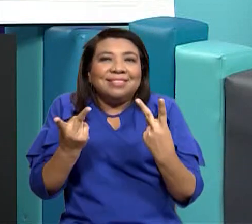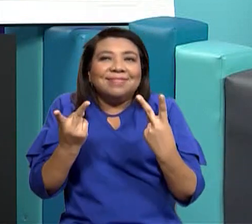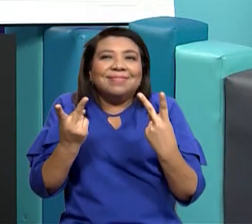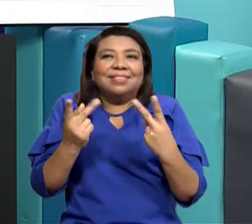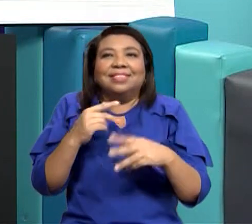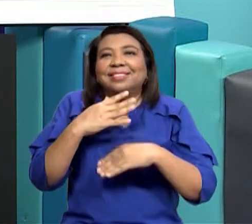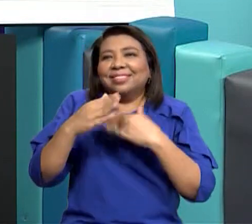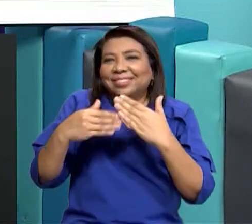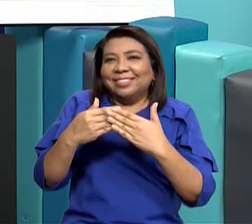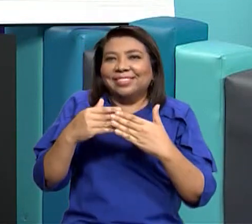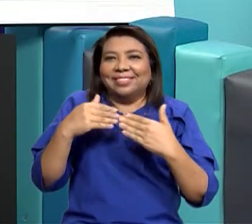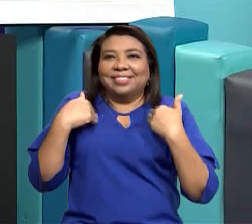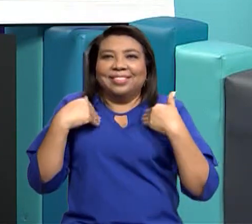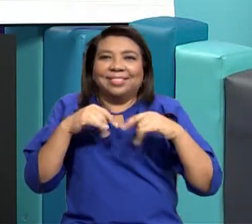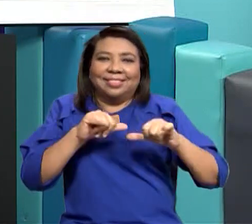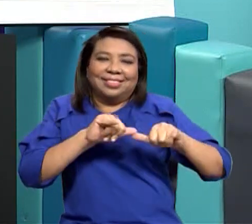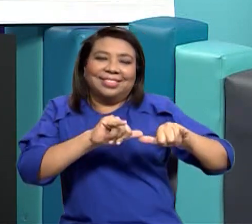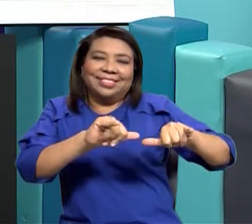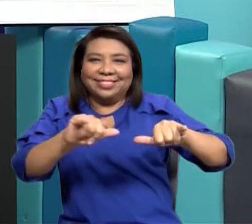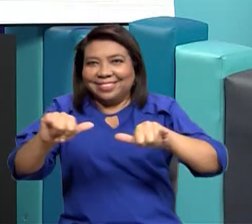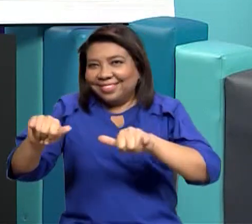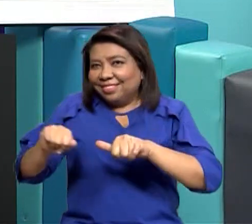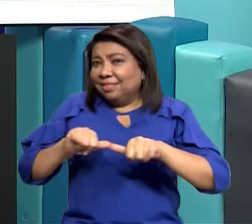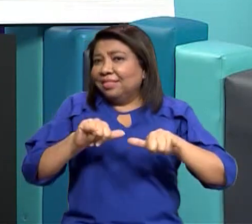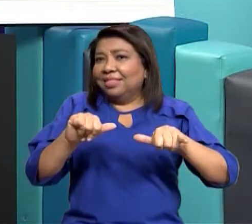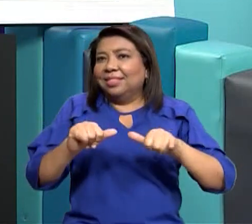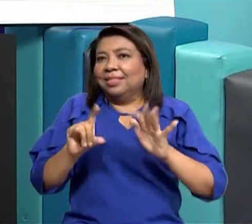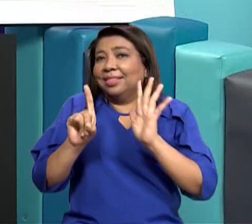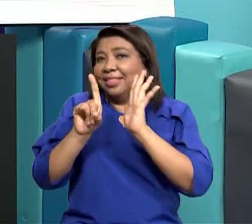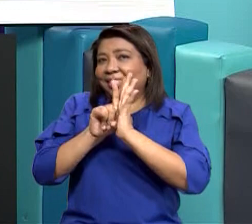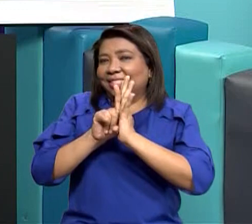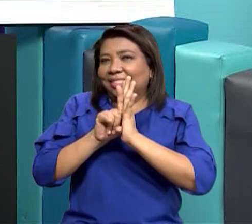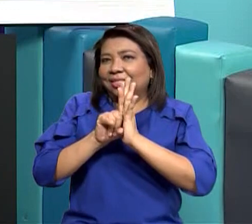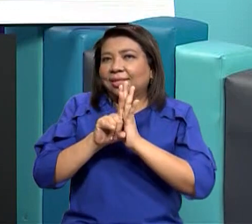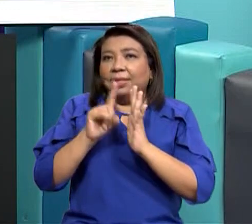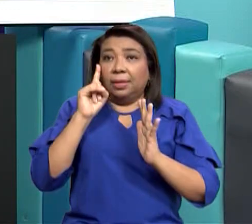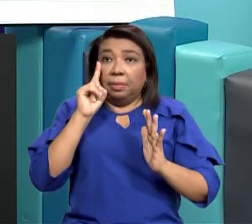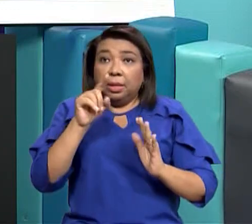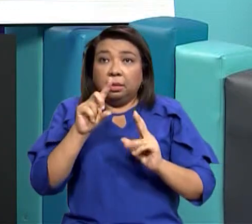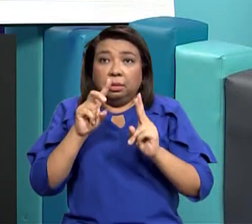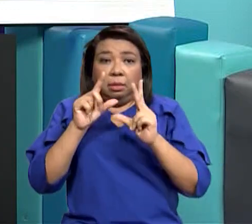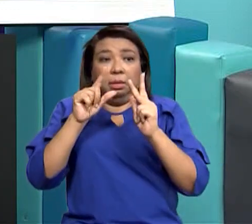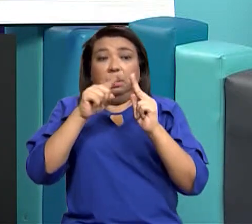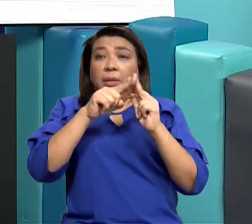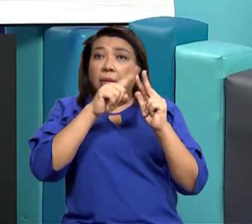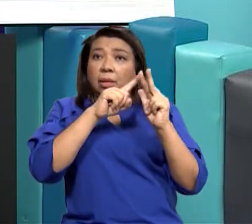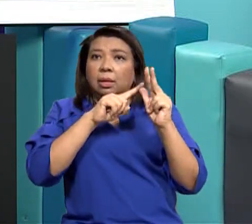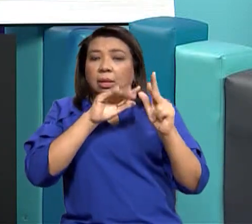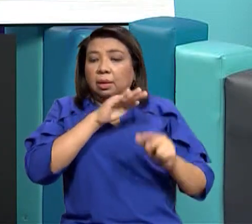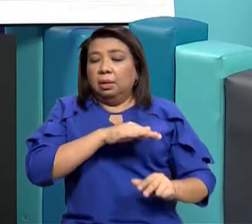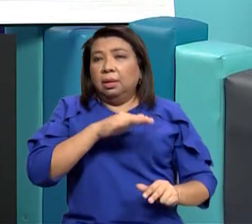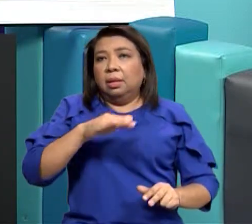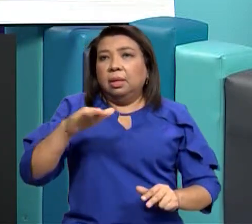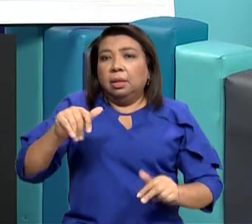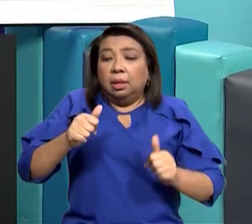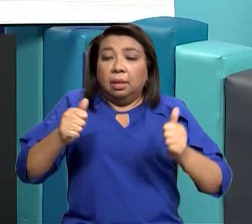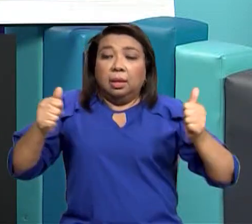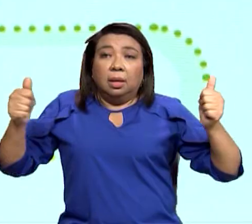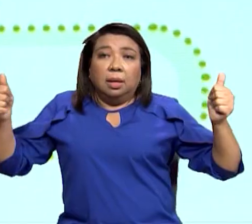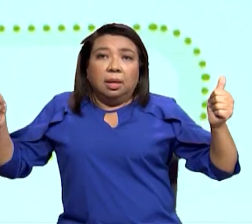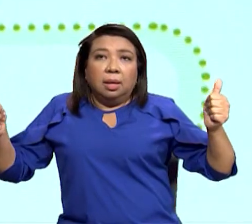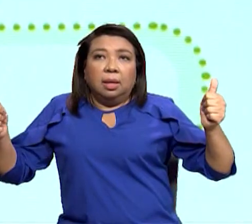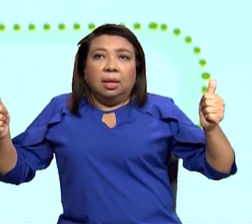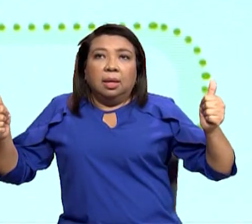entonces tenemos derecho a la vida y aquí este cartel en el segundo que dice ya tenemos